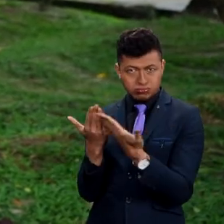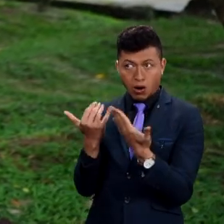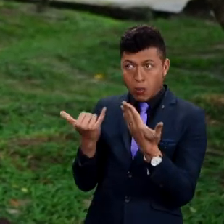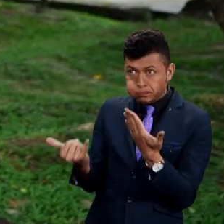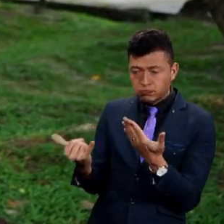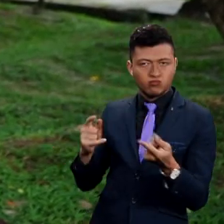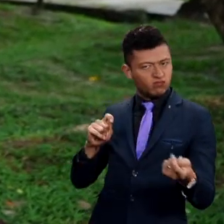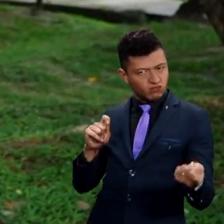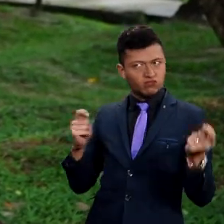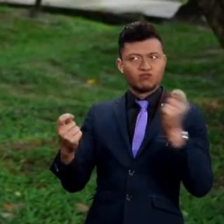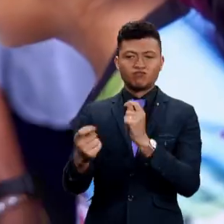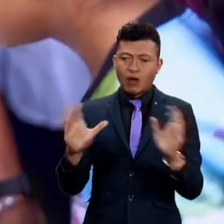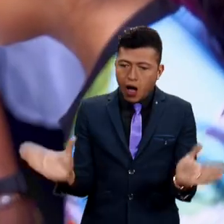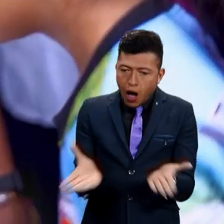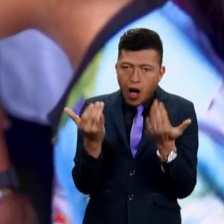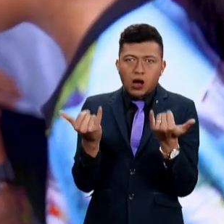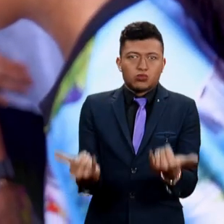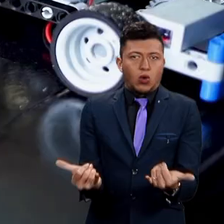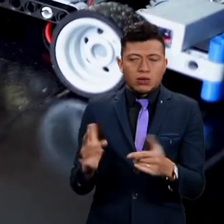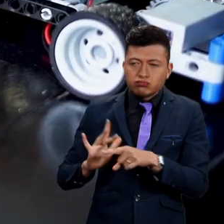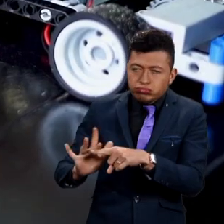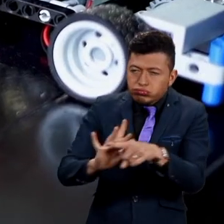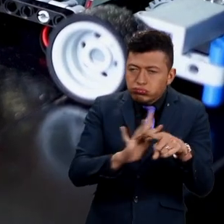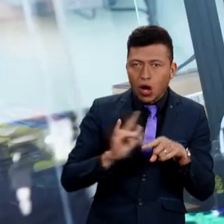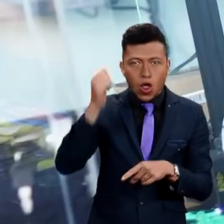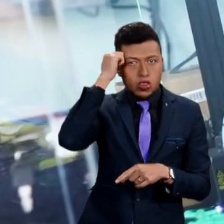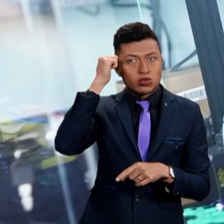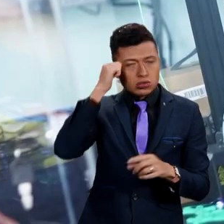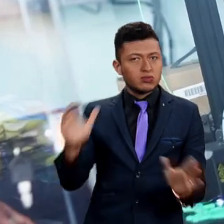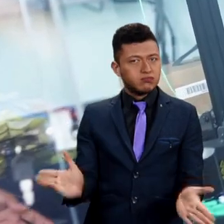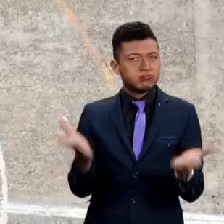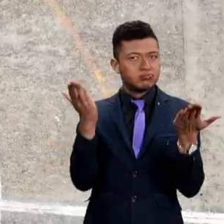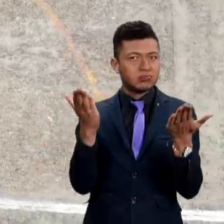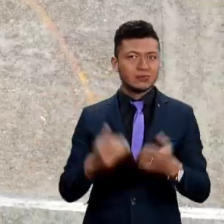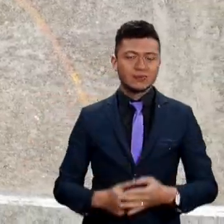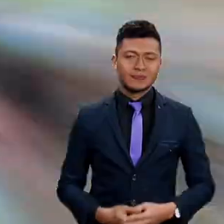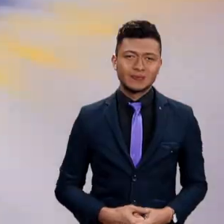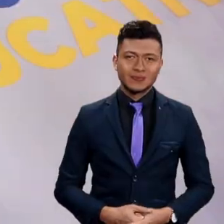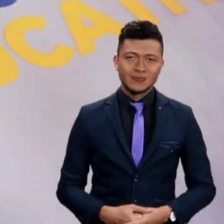educativa transformar y actualizar nuestra práctica como docentes.